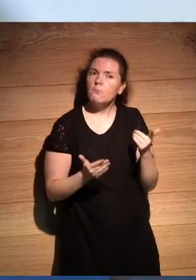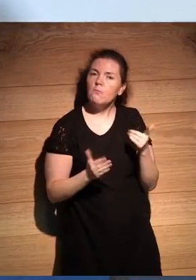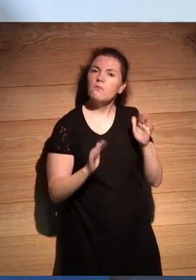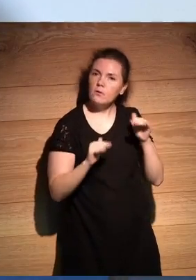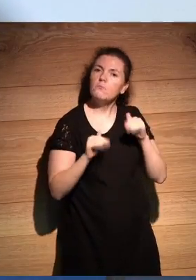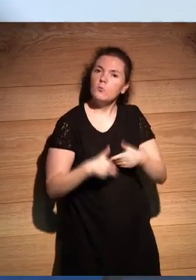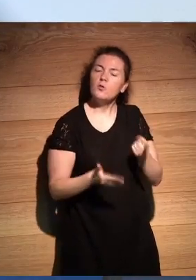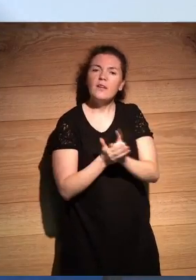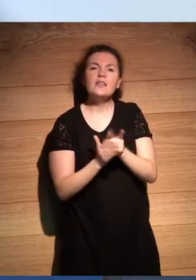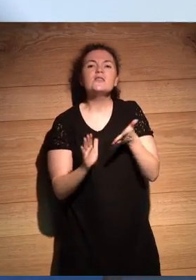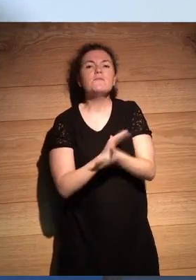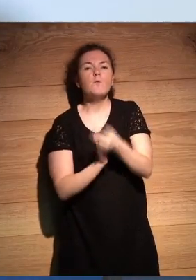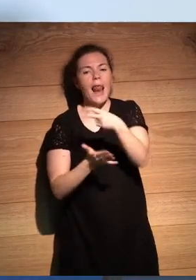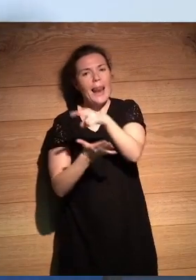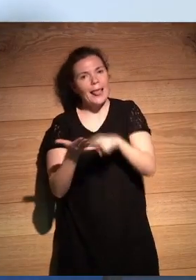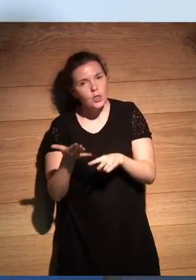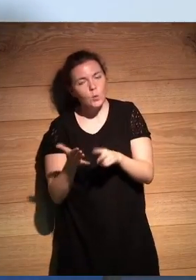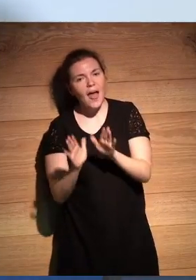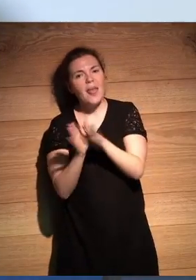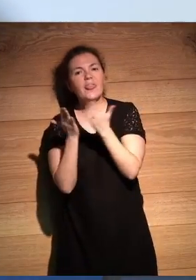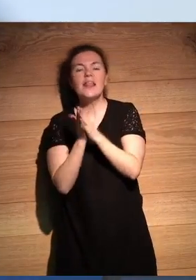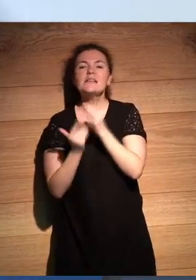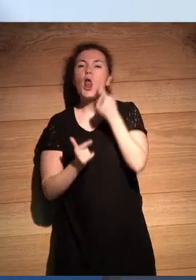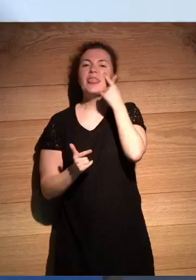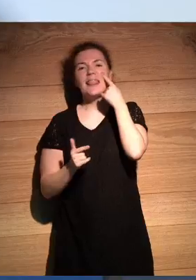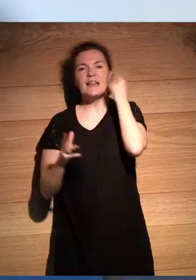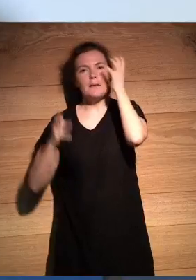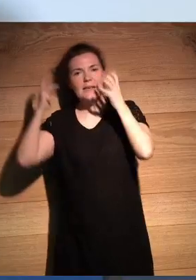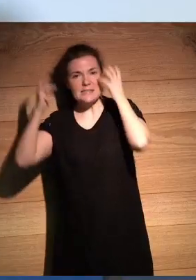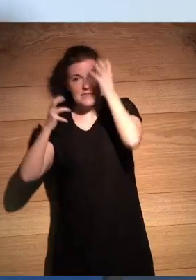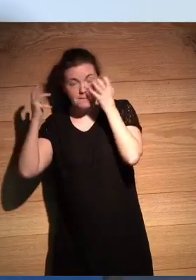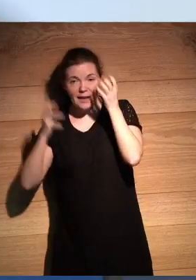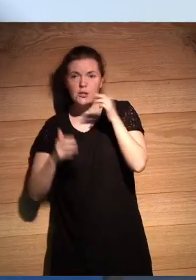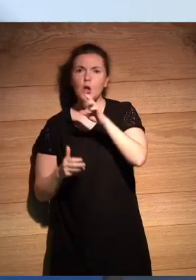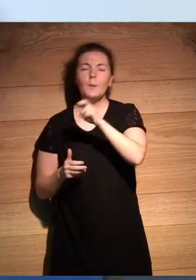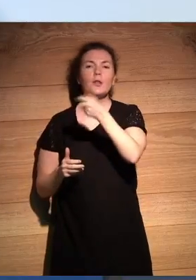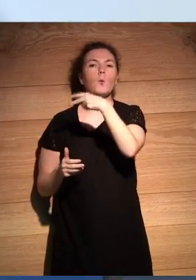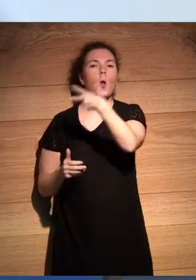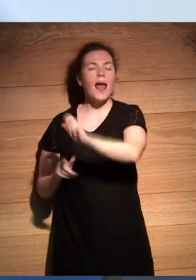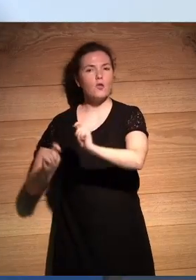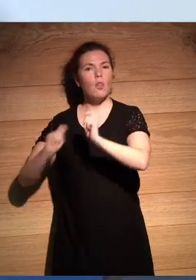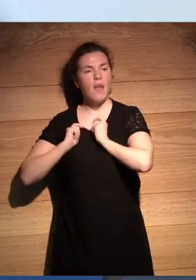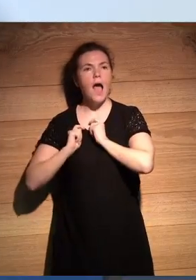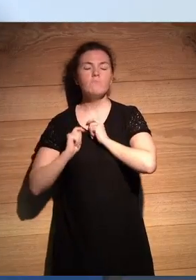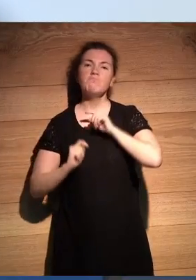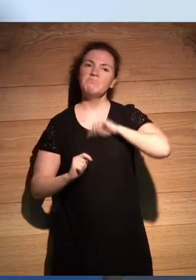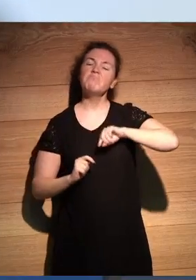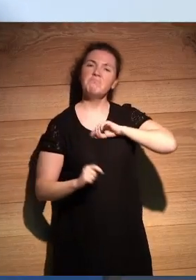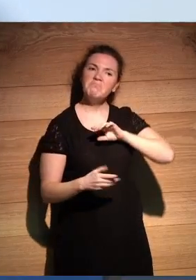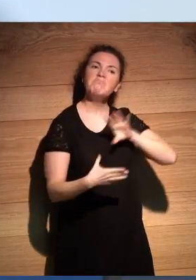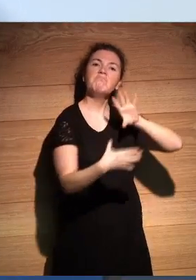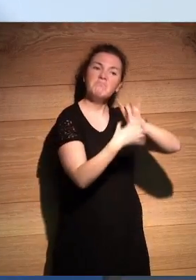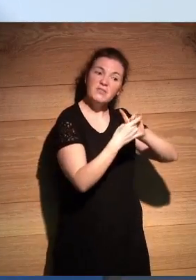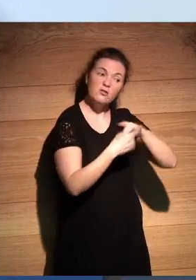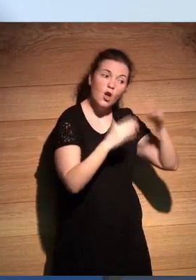la lectura de los detectives salvajes y Roberto Bolaño el que consigue reconciliarme con un lugar del que yo me